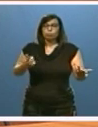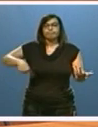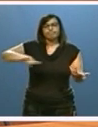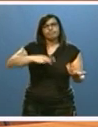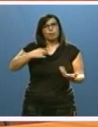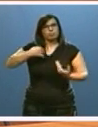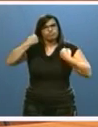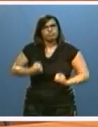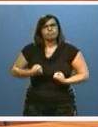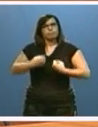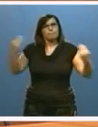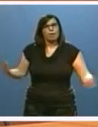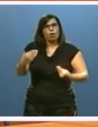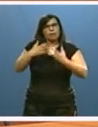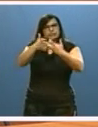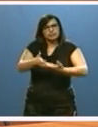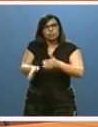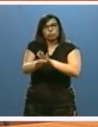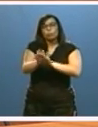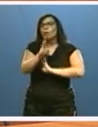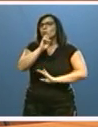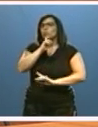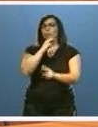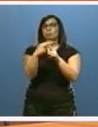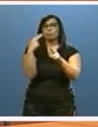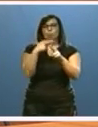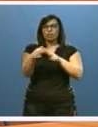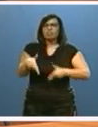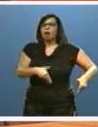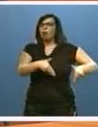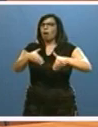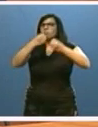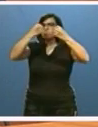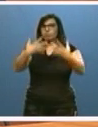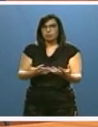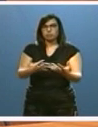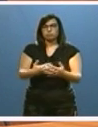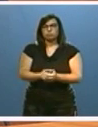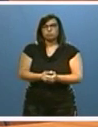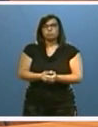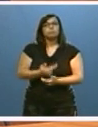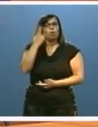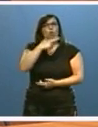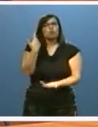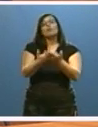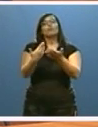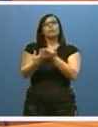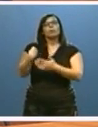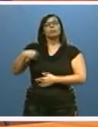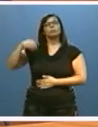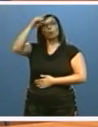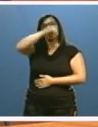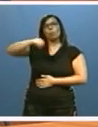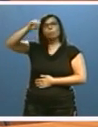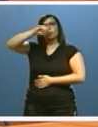que seguir insistiendo y mejorando unas políticas que van en la buena dirección, como confirman las valoraciones sobre